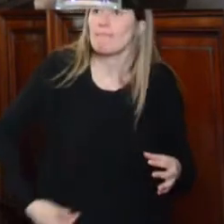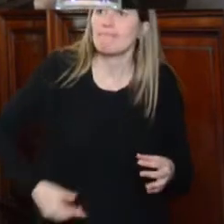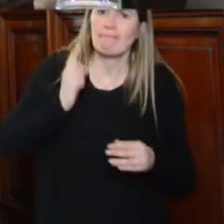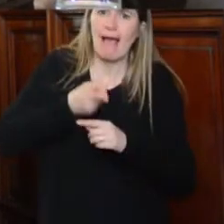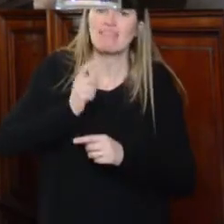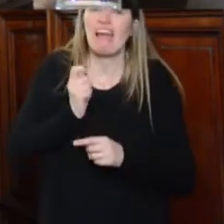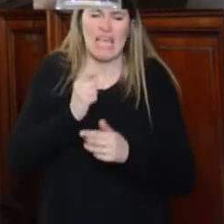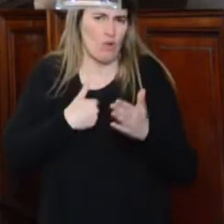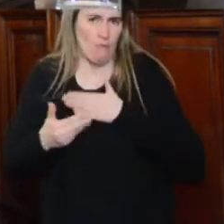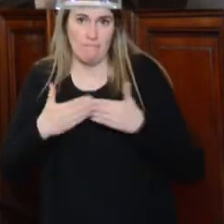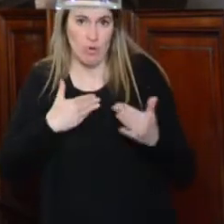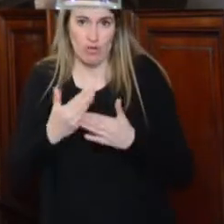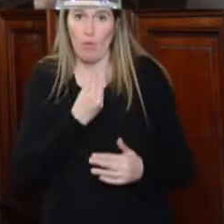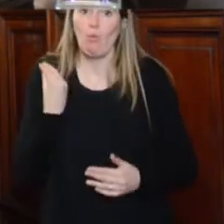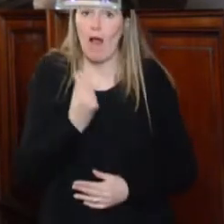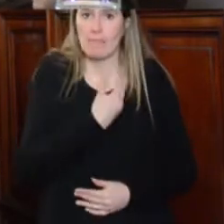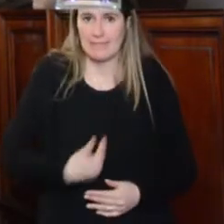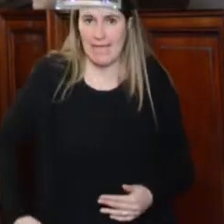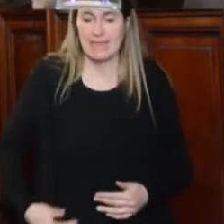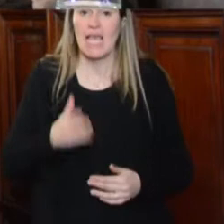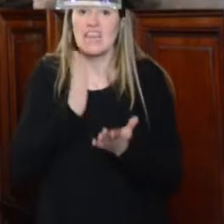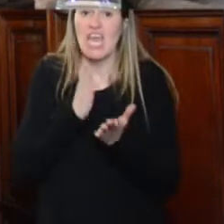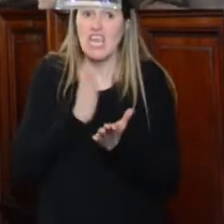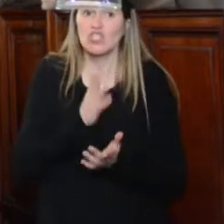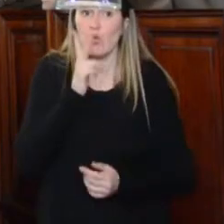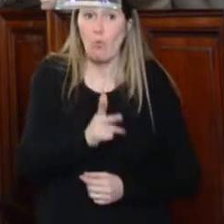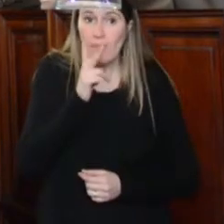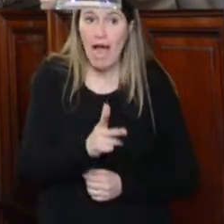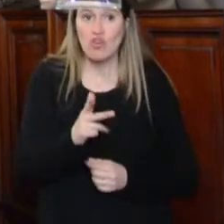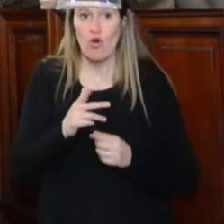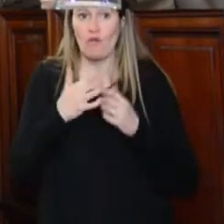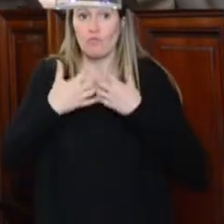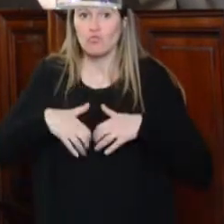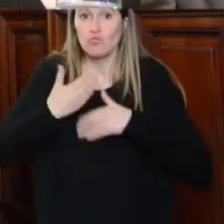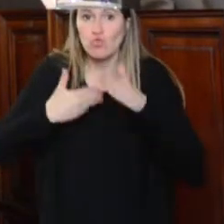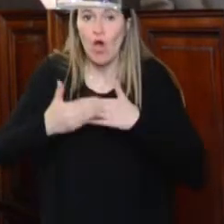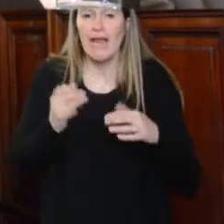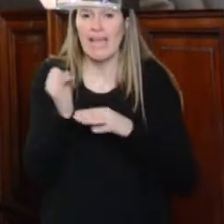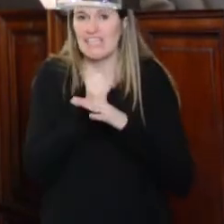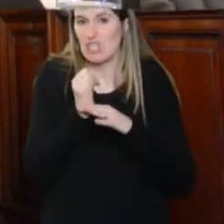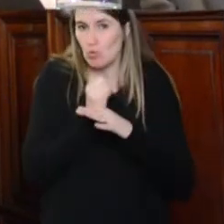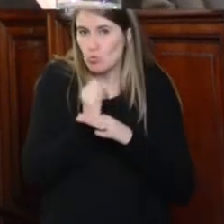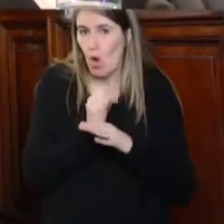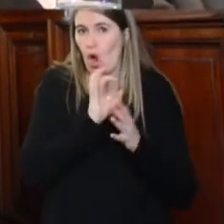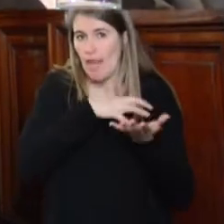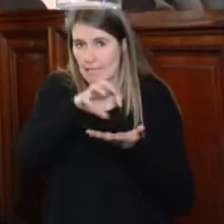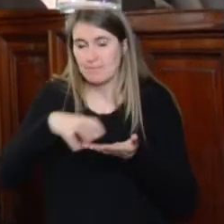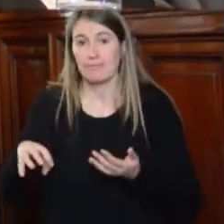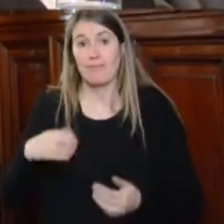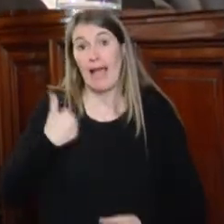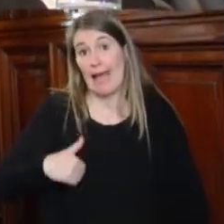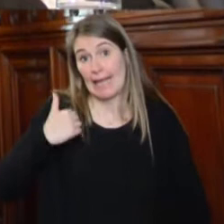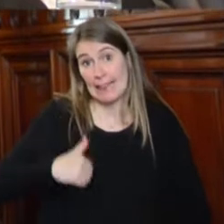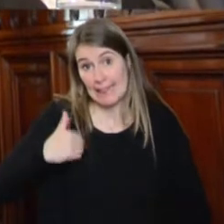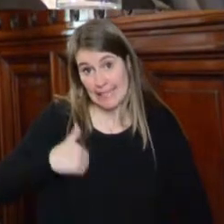ineludible para la plena vigencia de los derechos humanos y el funcionamiento de las instituciones. Argentina es